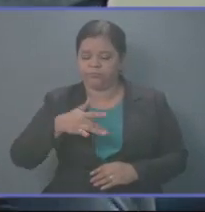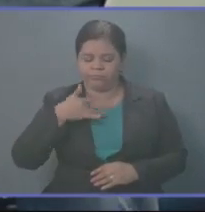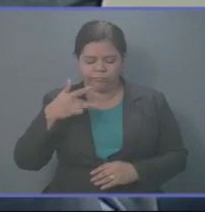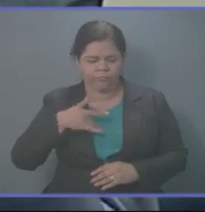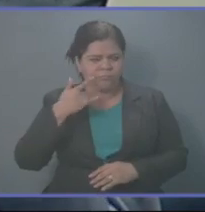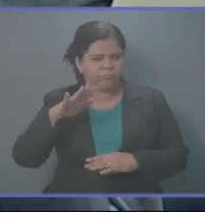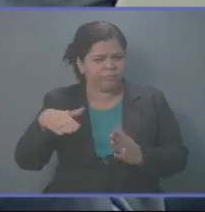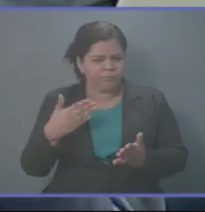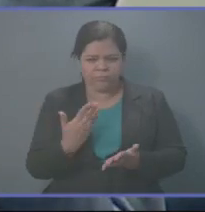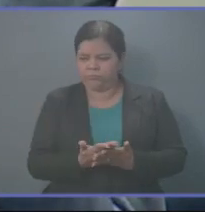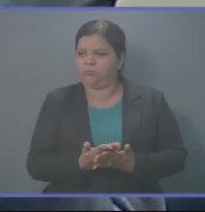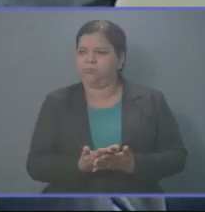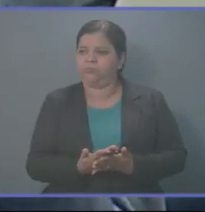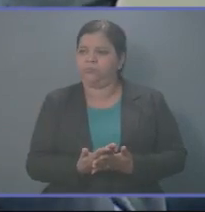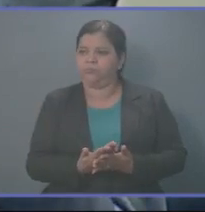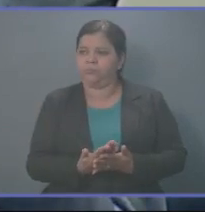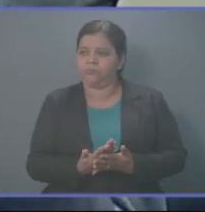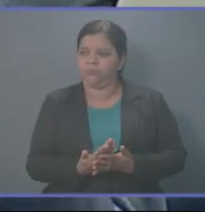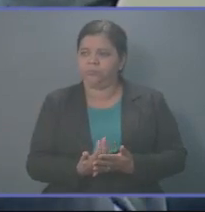indistintamente